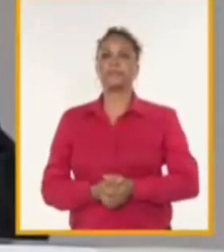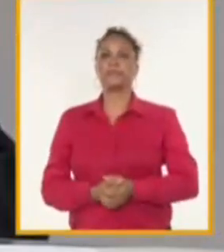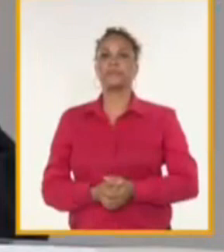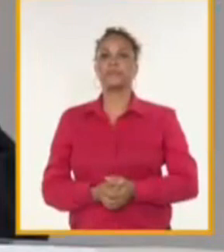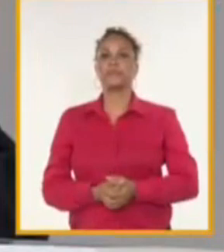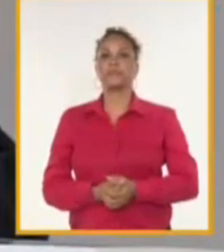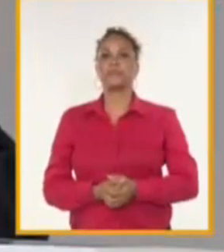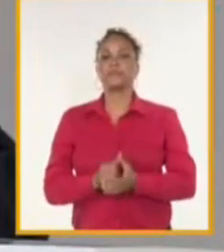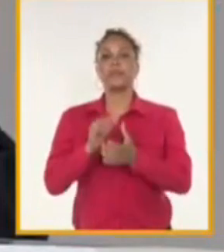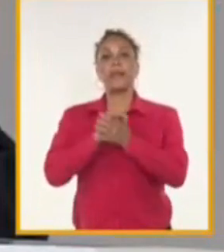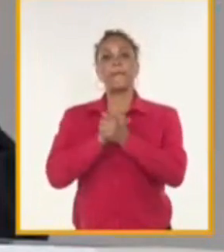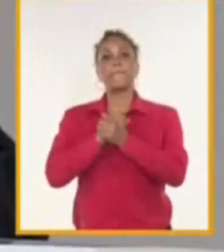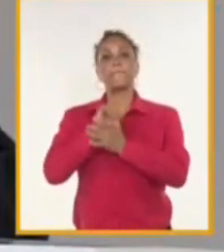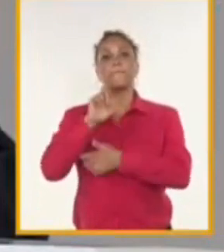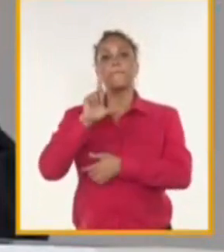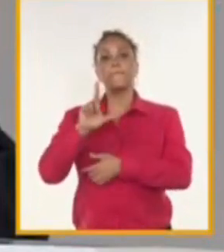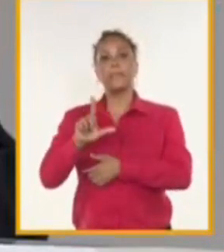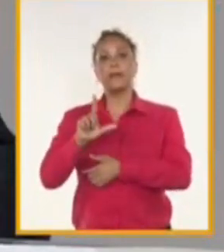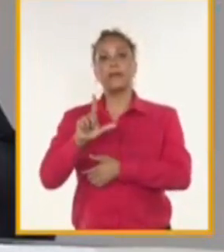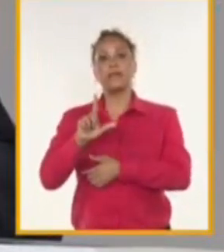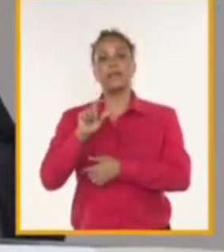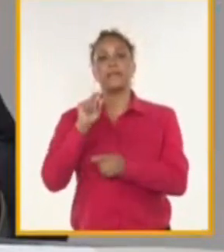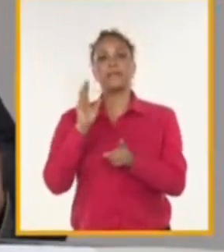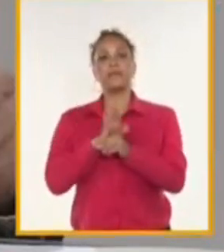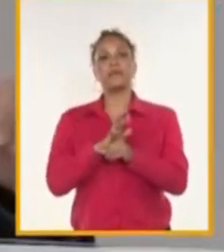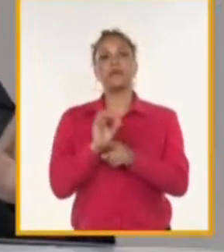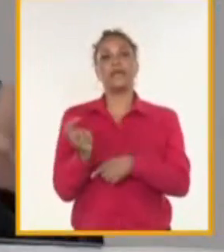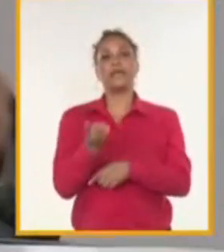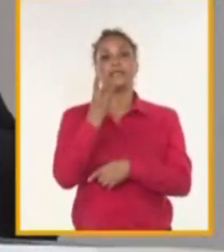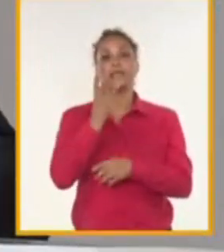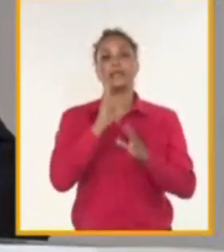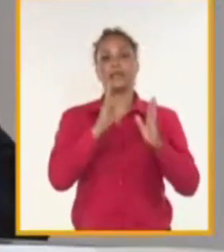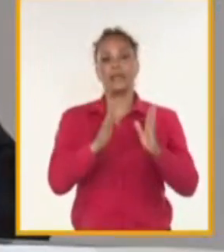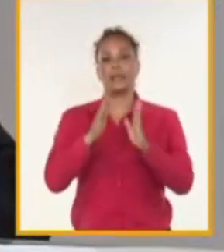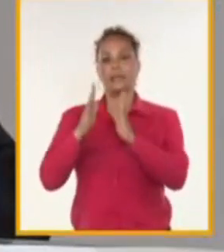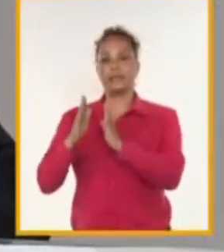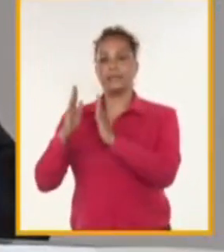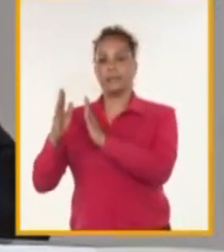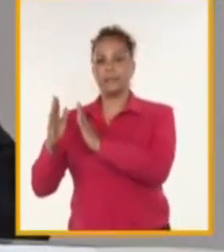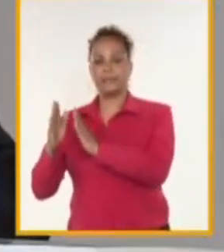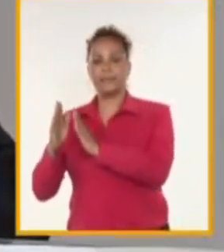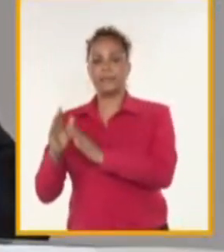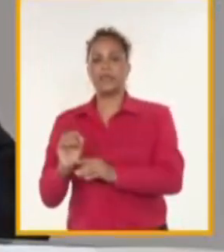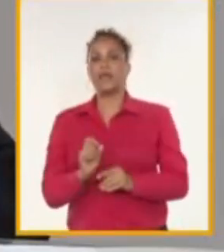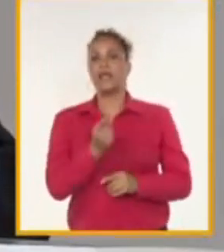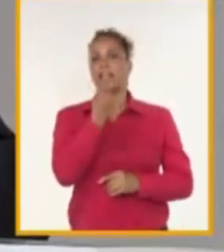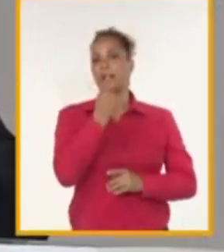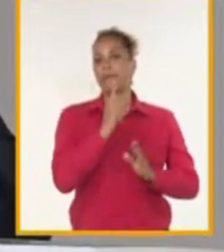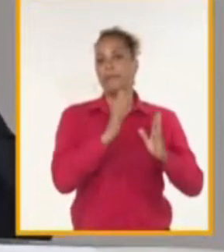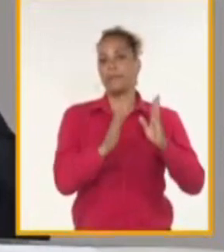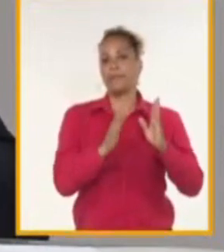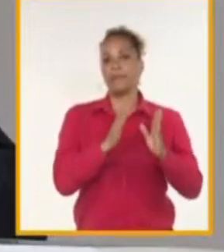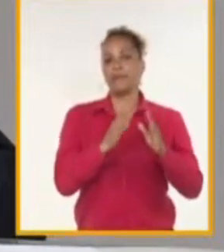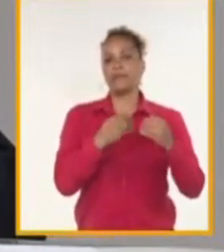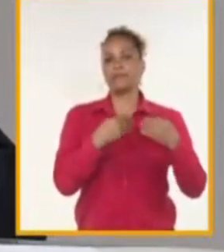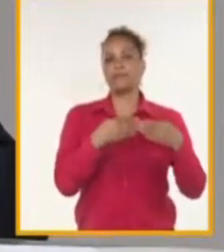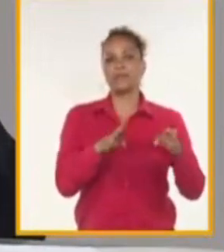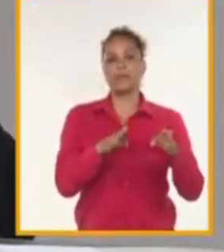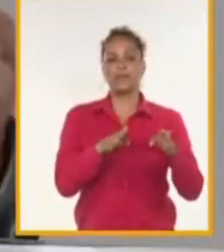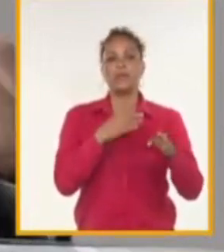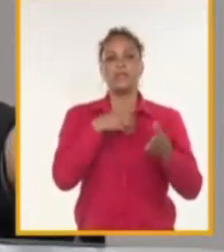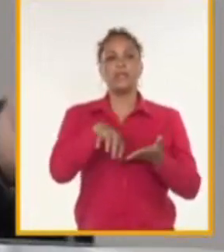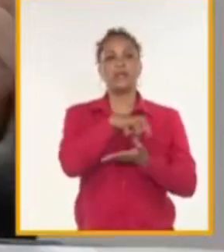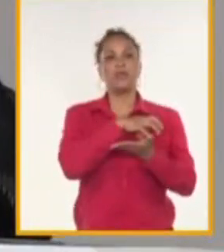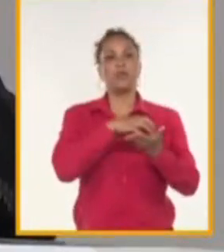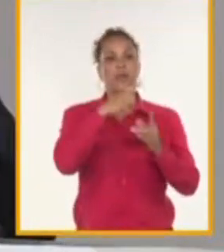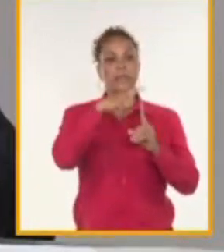Mariel se proyectó el dragado en tres etapas. Una primera etapa para la apertura de la terminal de contenedores y el inicio de operaciones de la